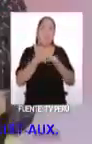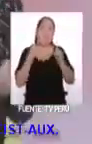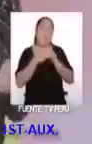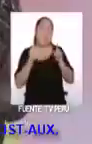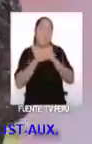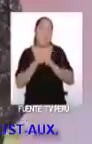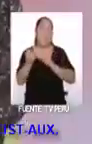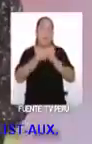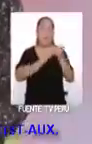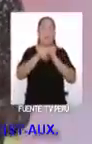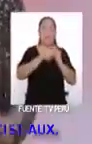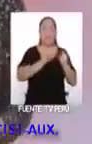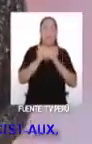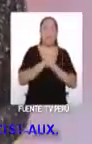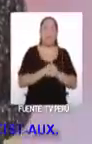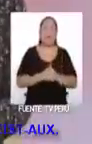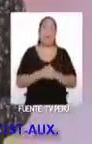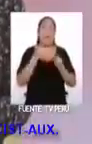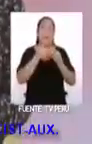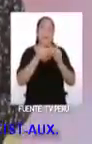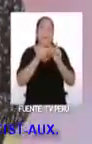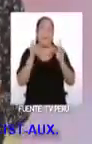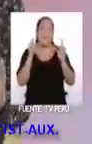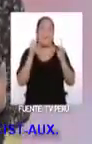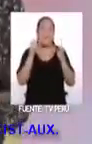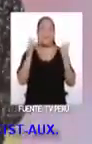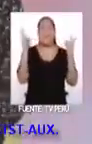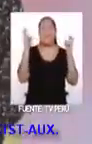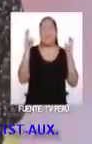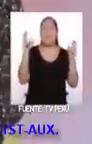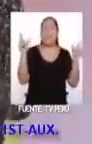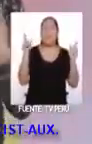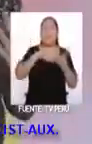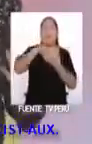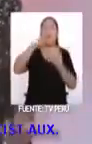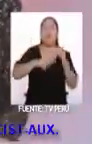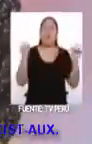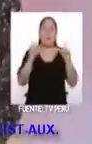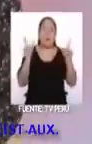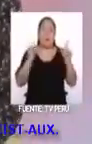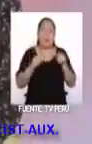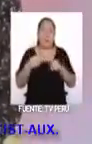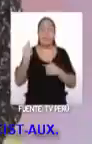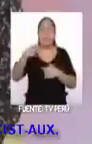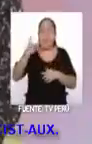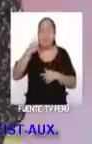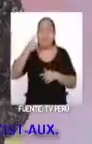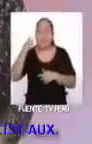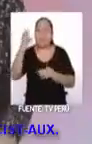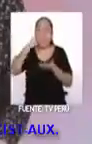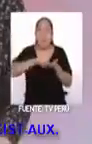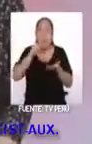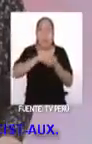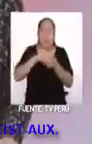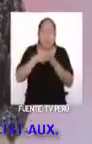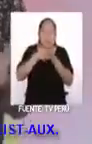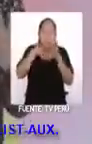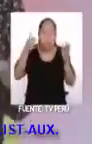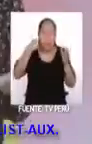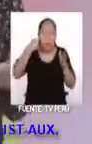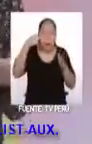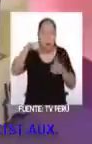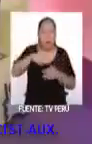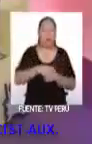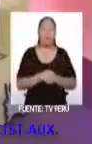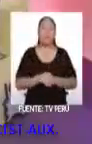Billboard's, en el show de Ellen. Entonces, creo que ya se están dando un poco a poco más a conocer. Y creo que eso es lo genial, ¿no?